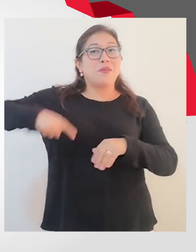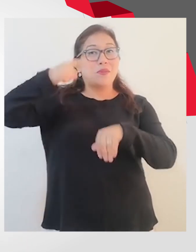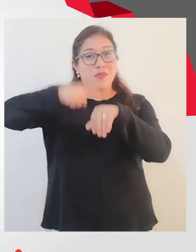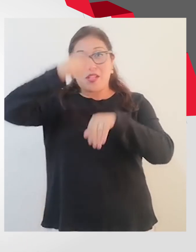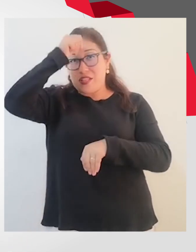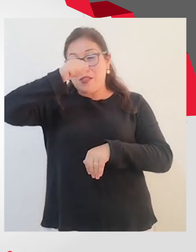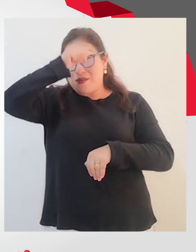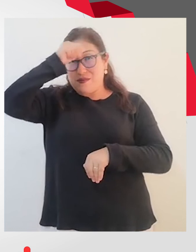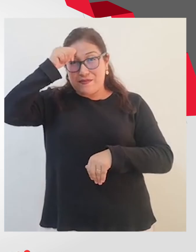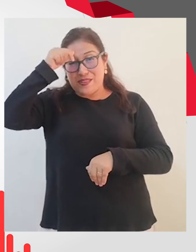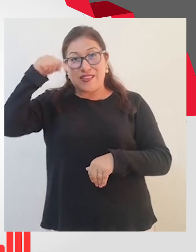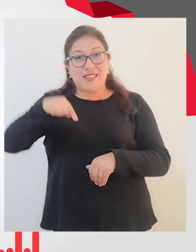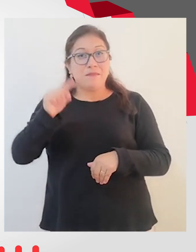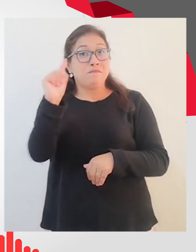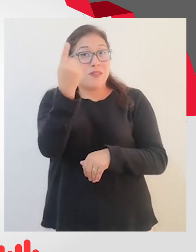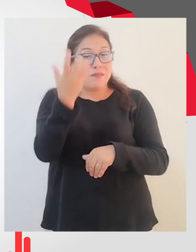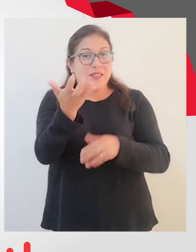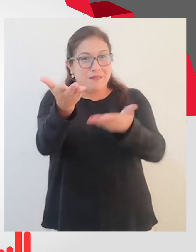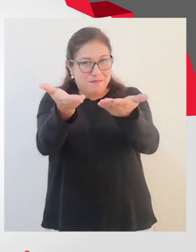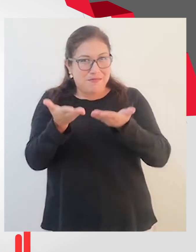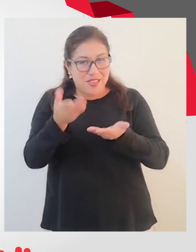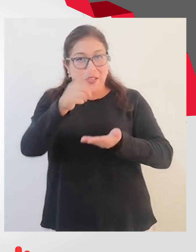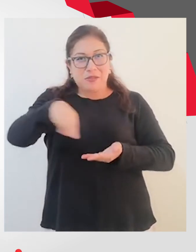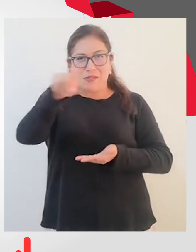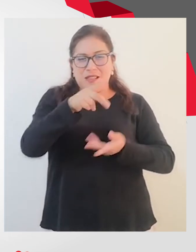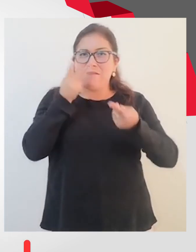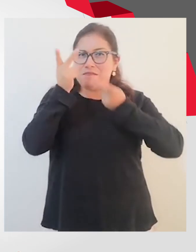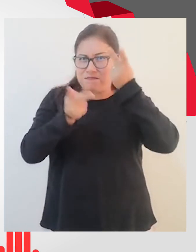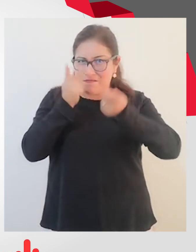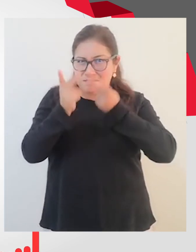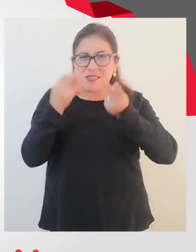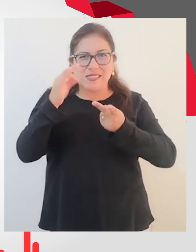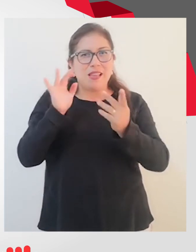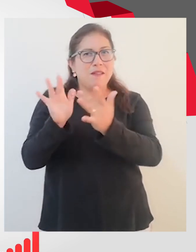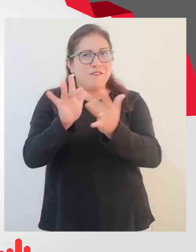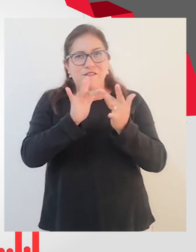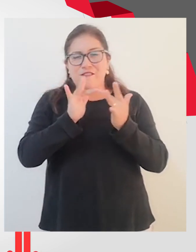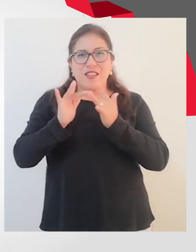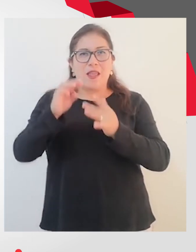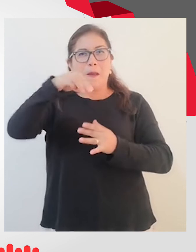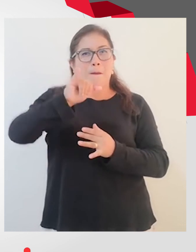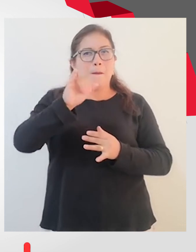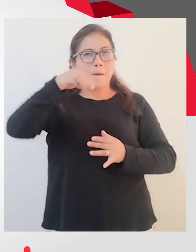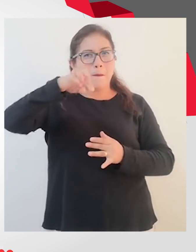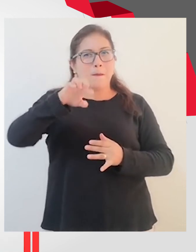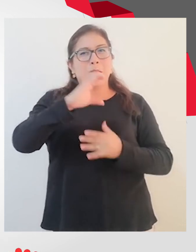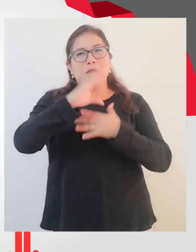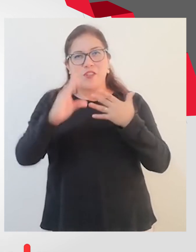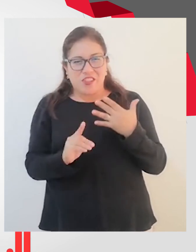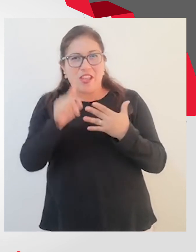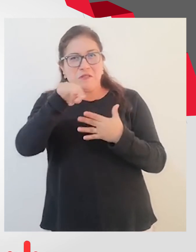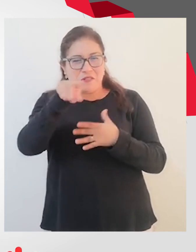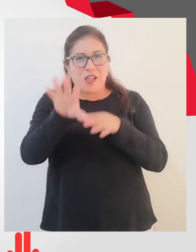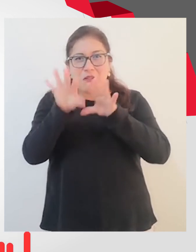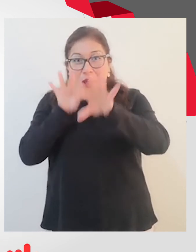el próximo domingo, sin antes invitarlos a que visiten nuestras redes sociales de Minconadis